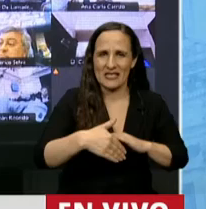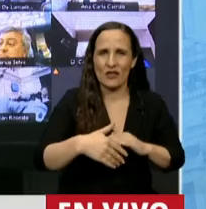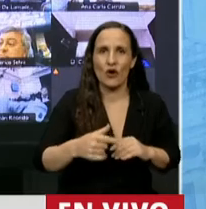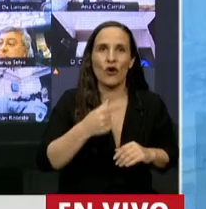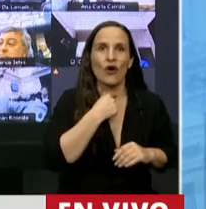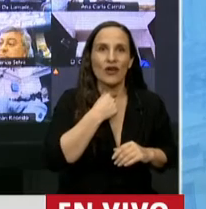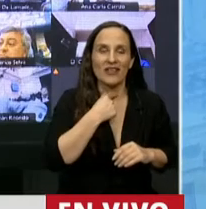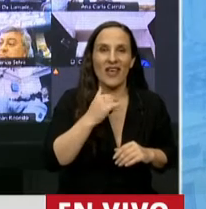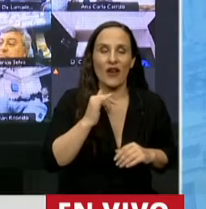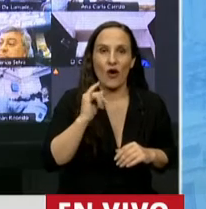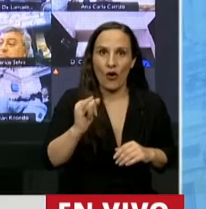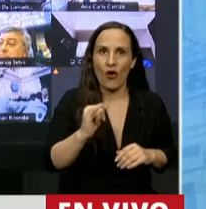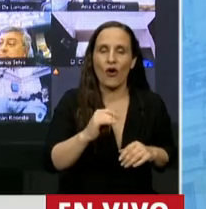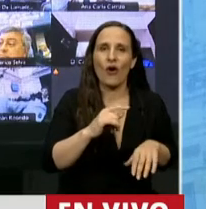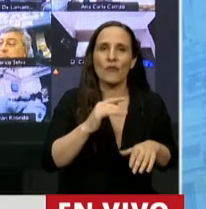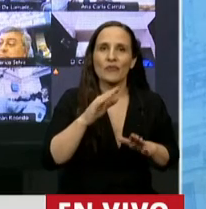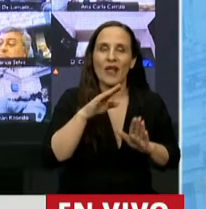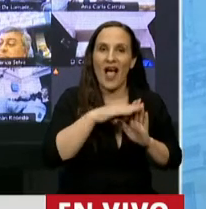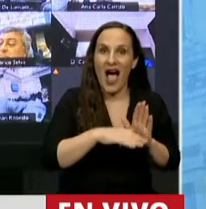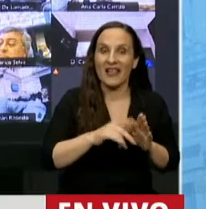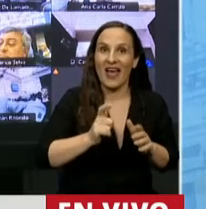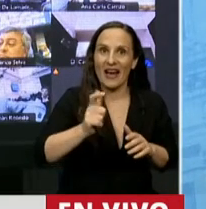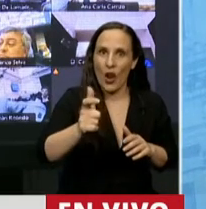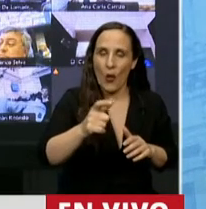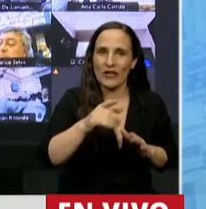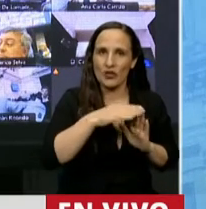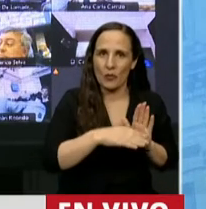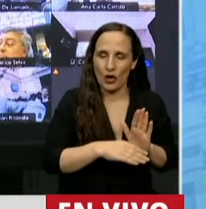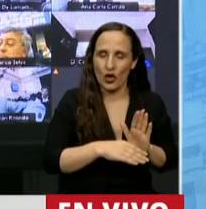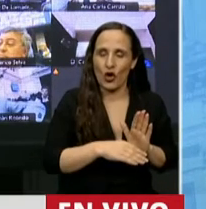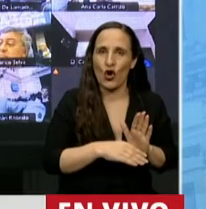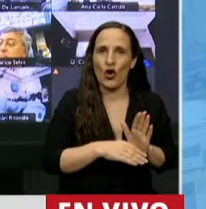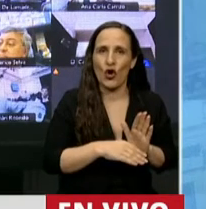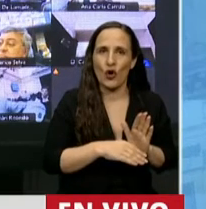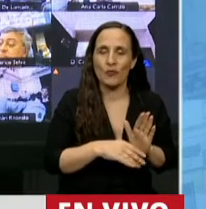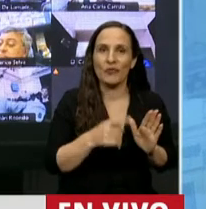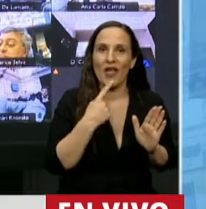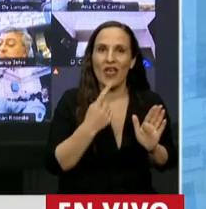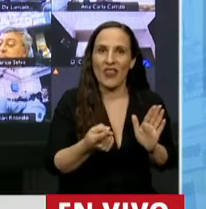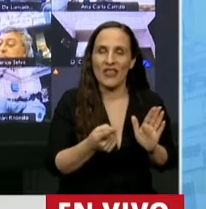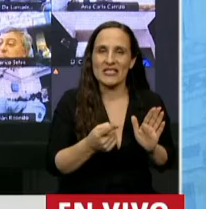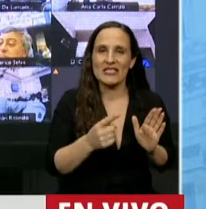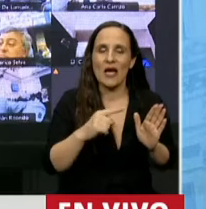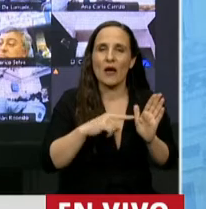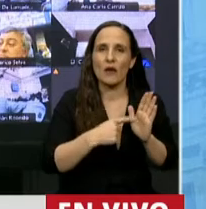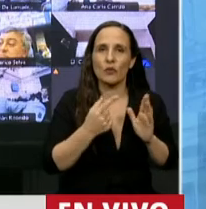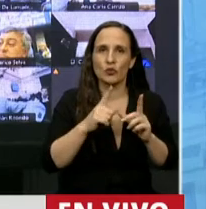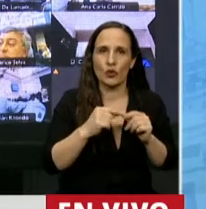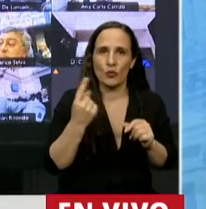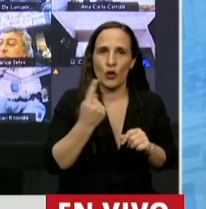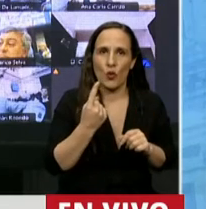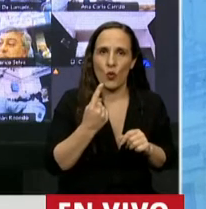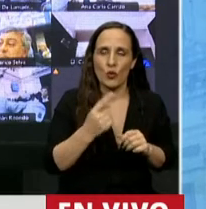tengo aquí el acta de renovación de ese protocolo, donde justamente se dice en el punto 1